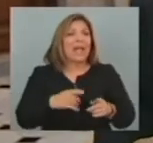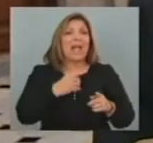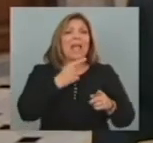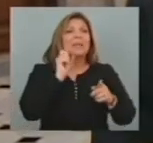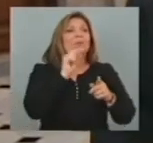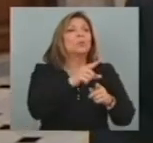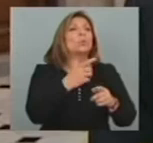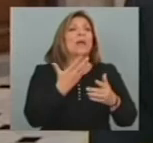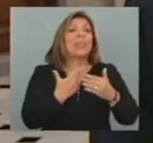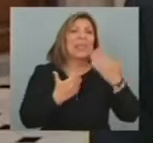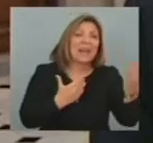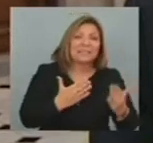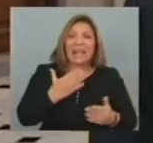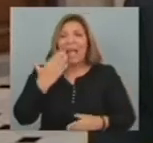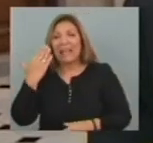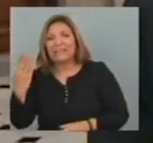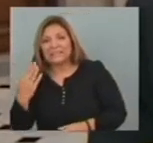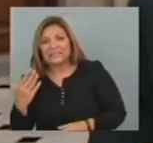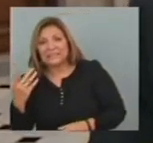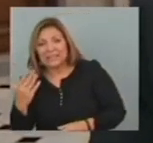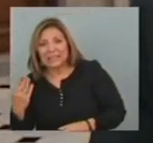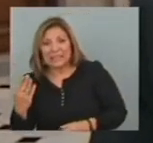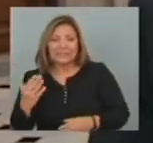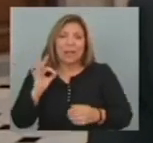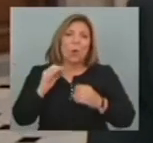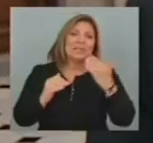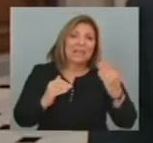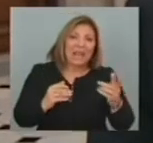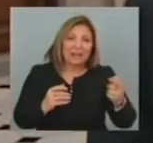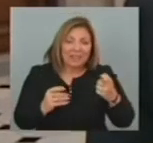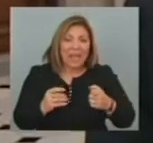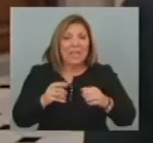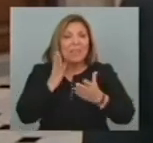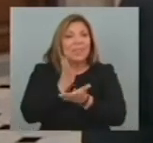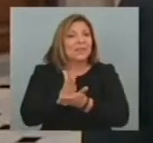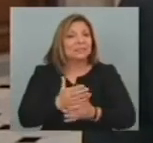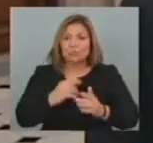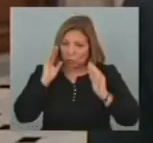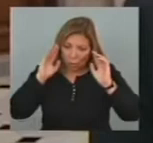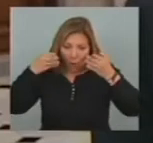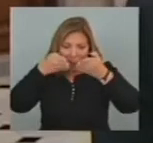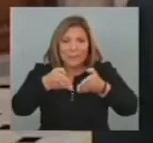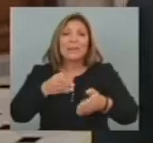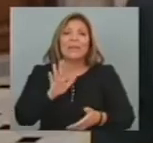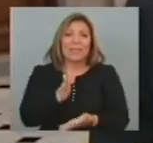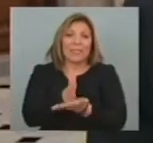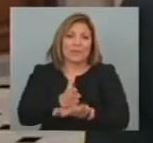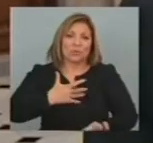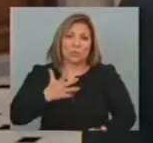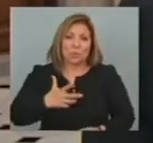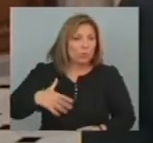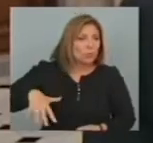gobiernos que estén en un país Nos preocupa la defensa de los derechos humanos Y en particular de la población Hemos condenado